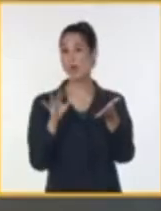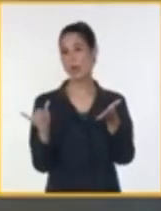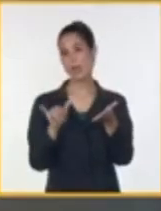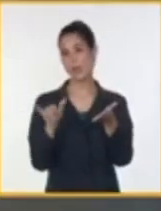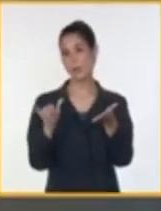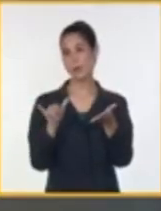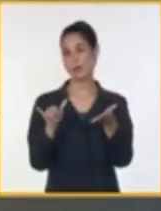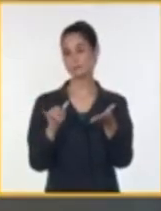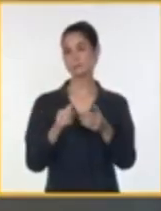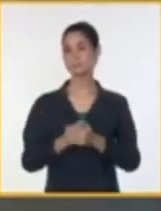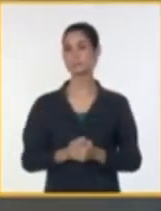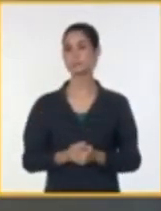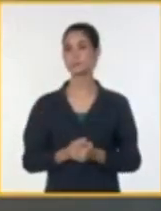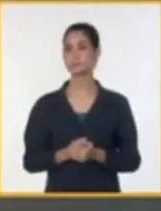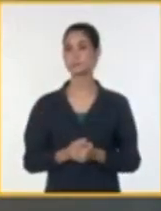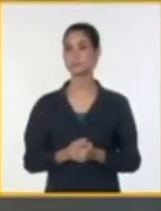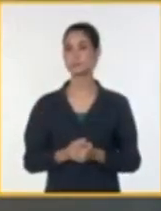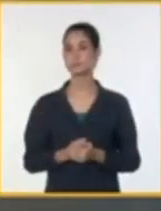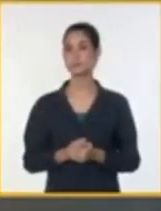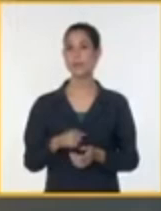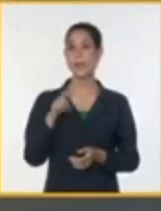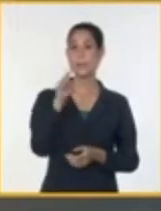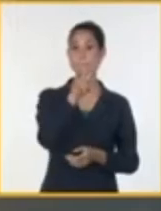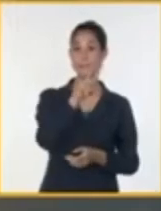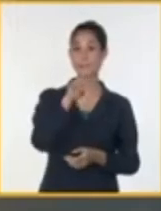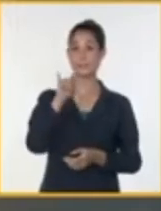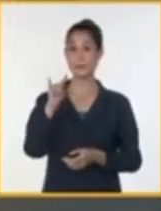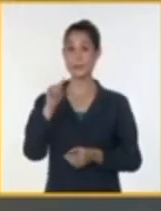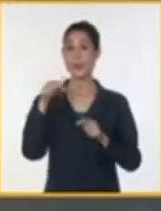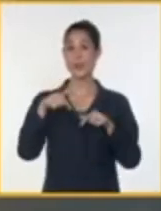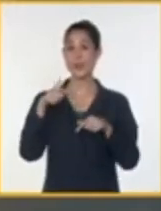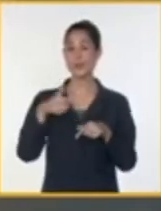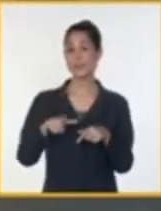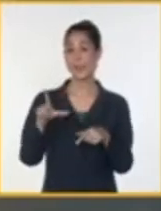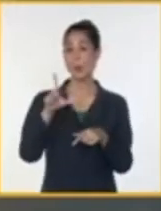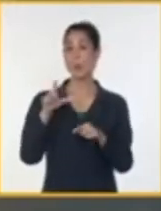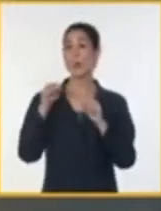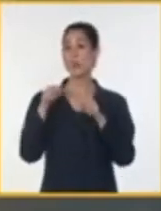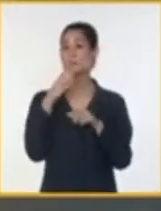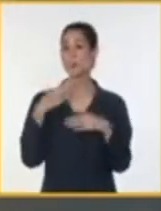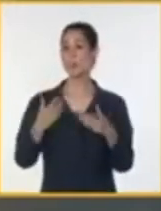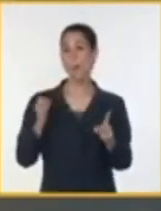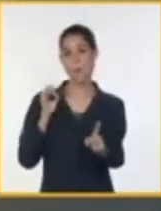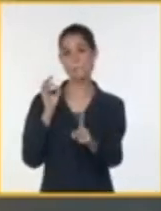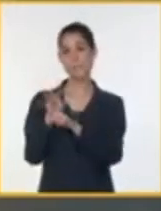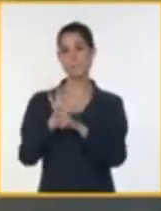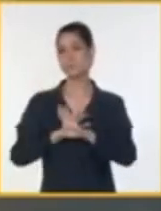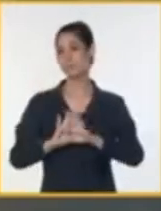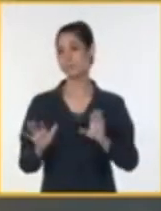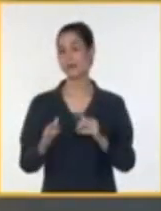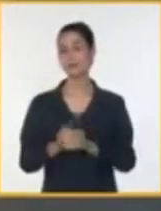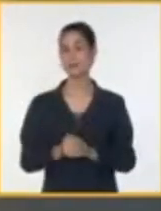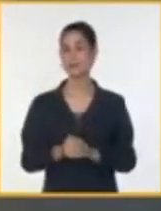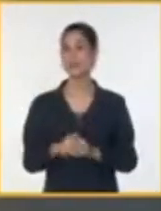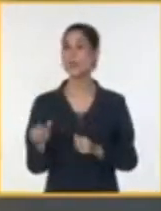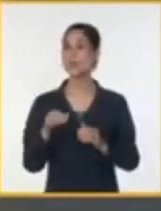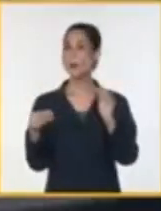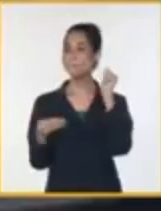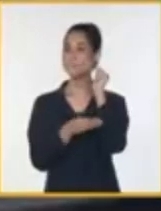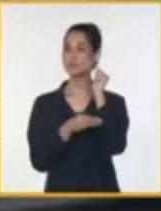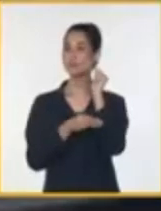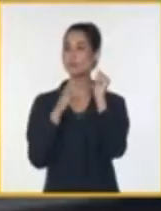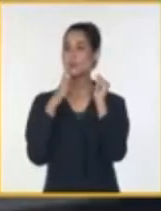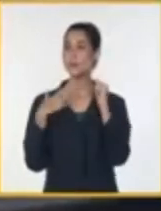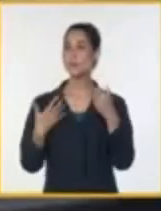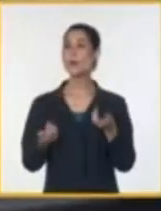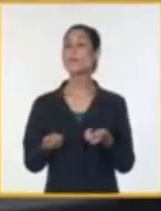verano el día 29 de junio con ferias comerciales y gastronómicas en todos los municipios del país. Potenciar como bebida del verano el coctel